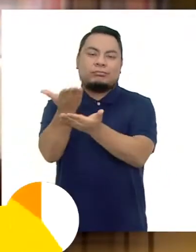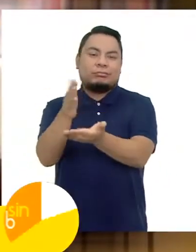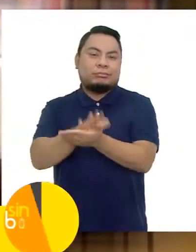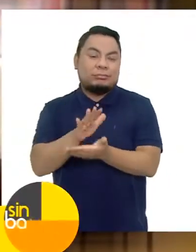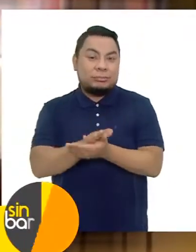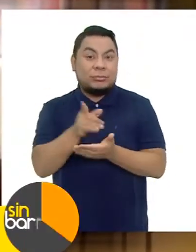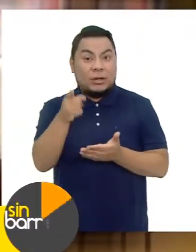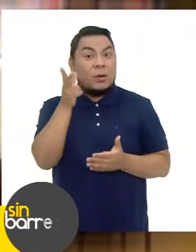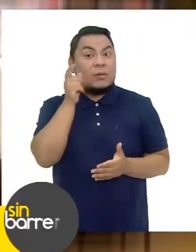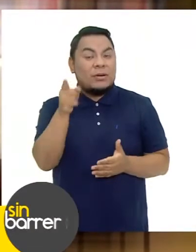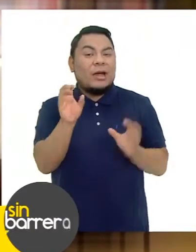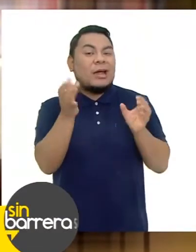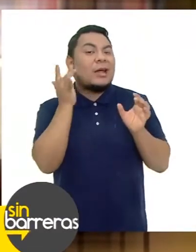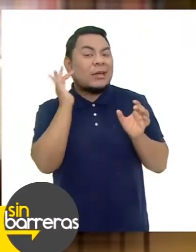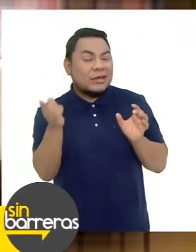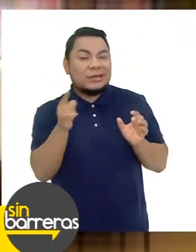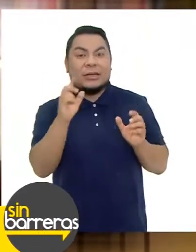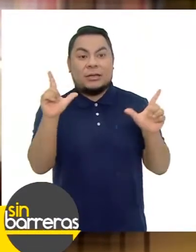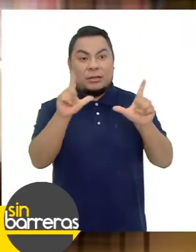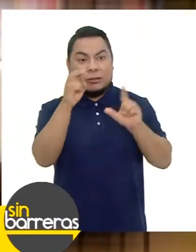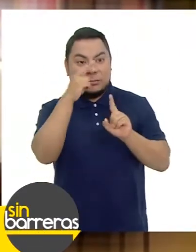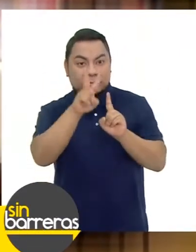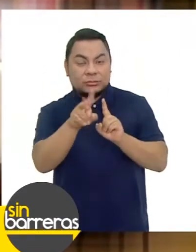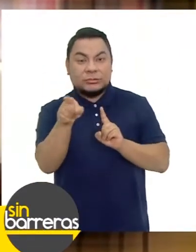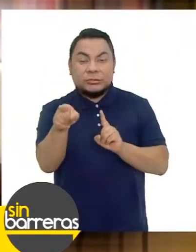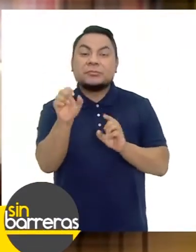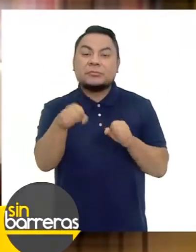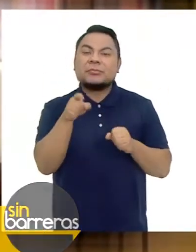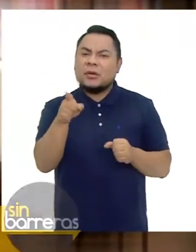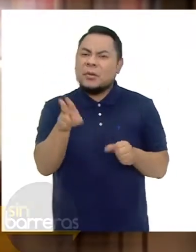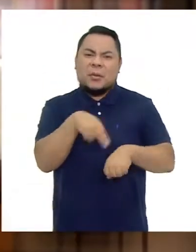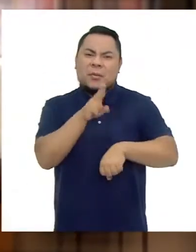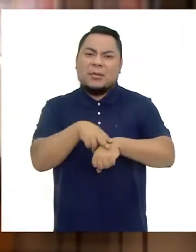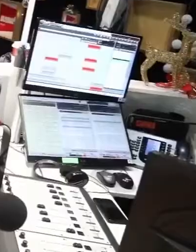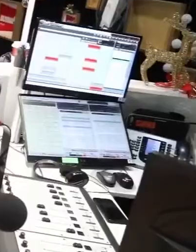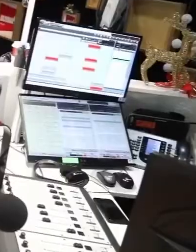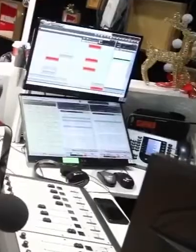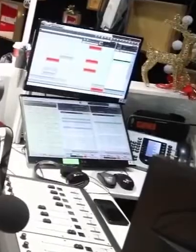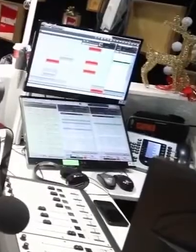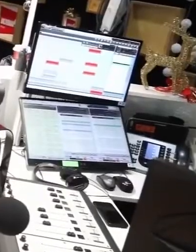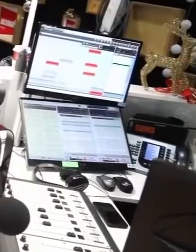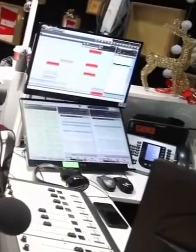Tal cual como la podías escuchar en la radio O ver en televisión Era así ella Natural